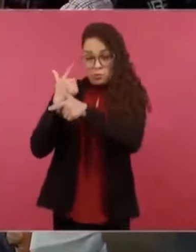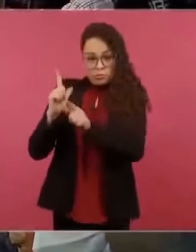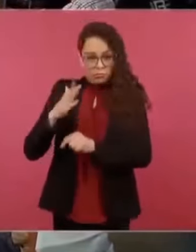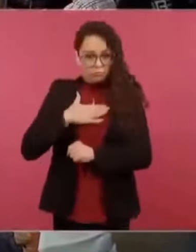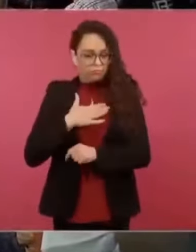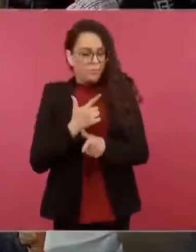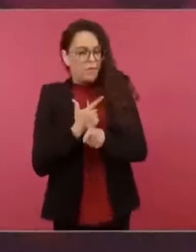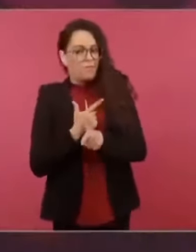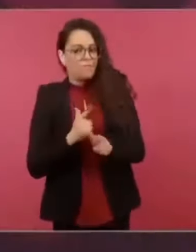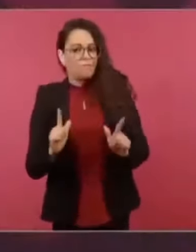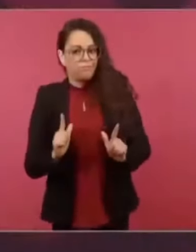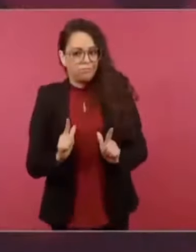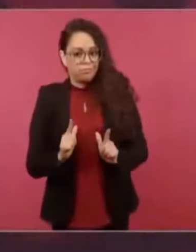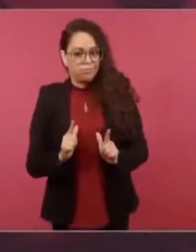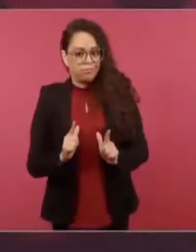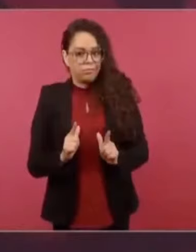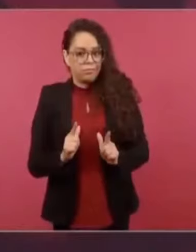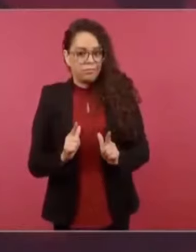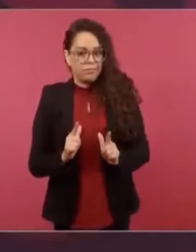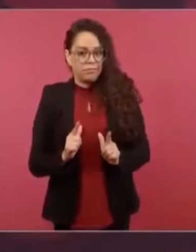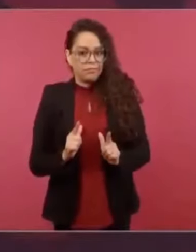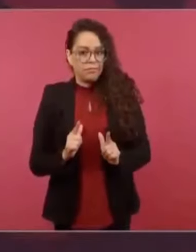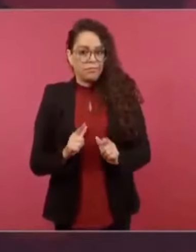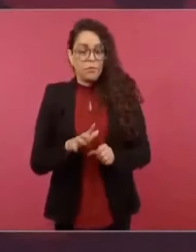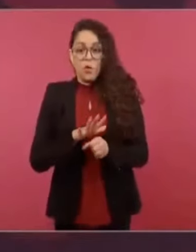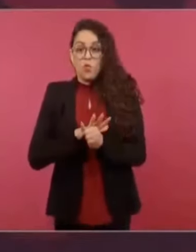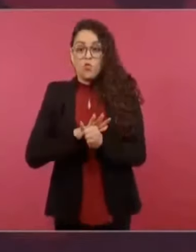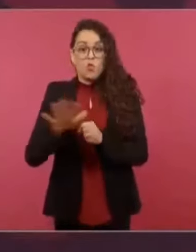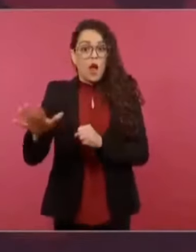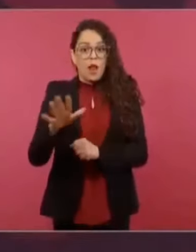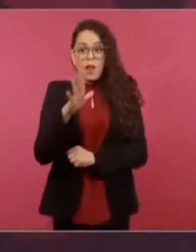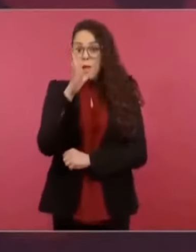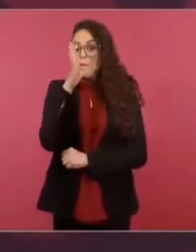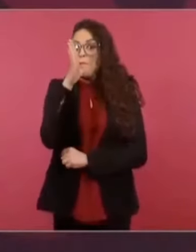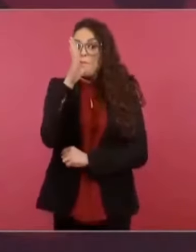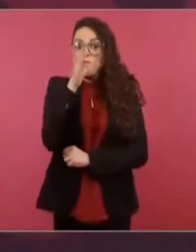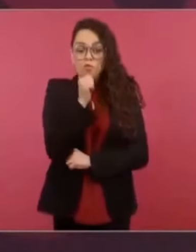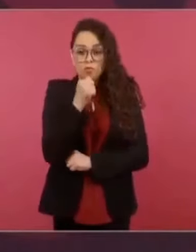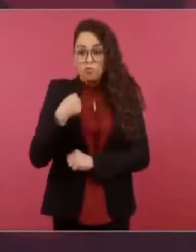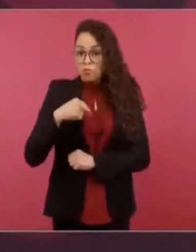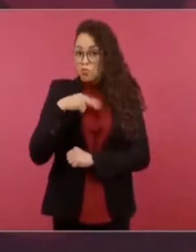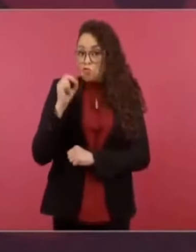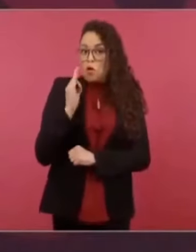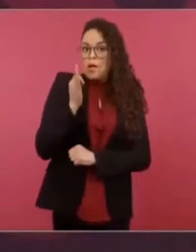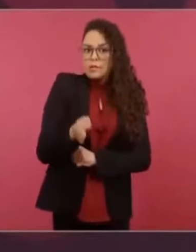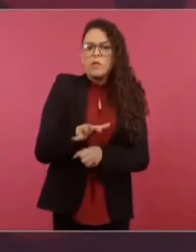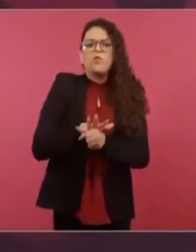¿Qué no se puede? ¿Qué no vamos a admitir?